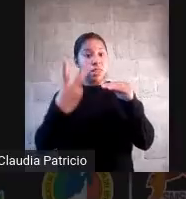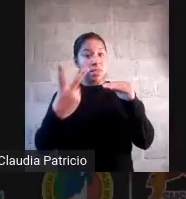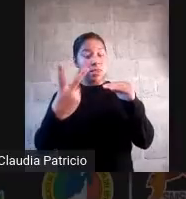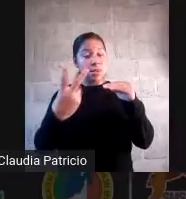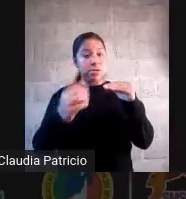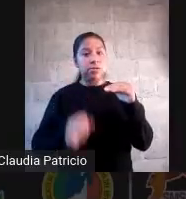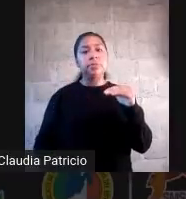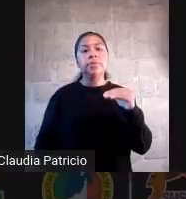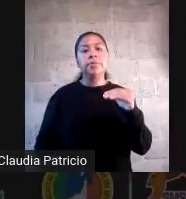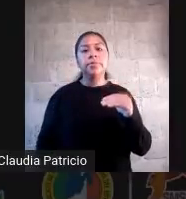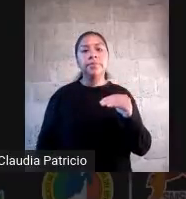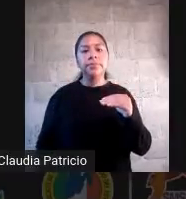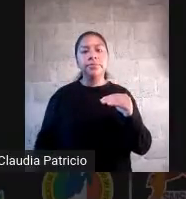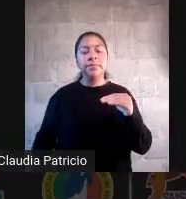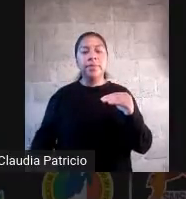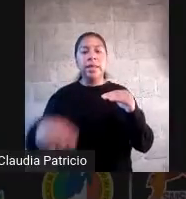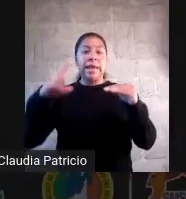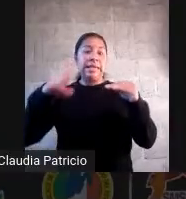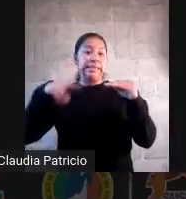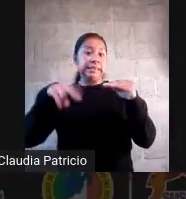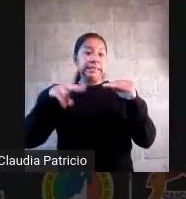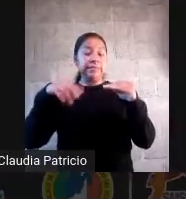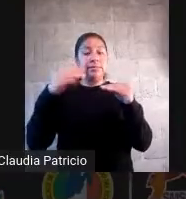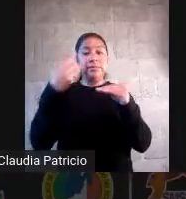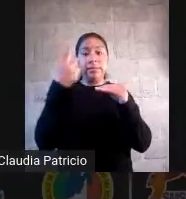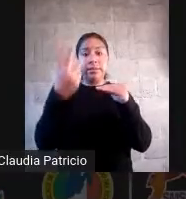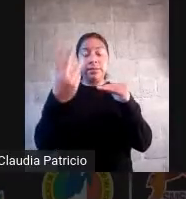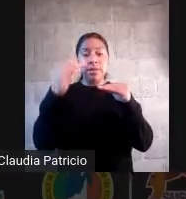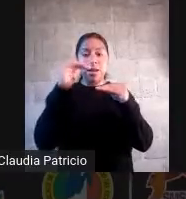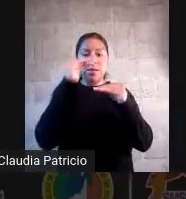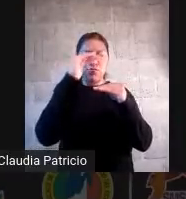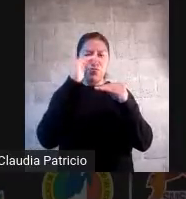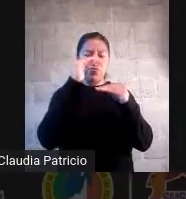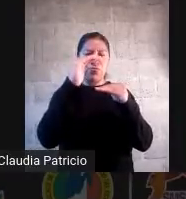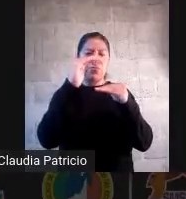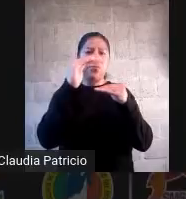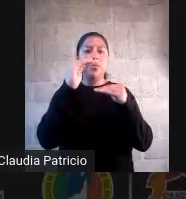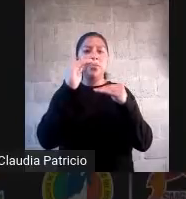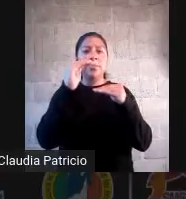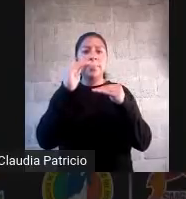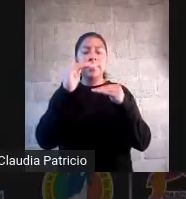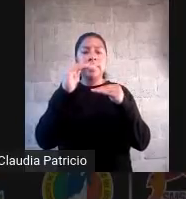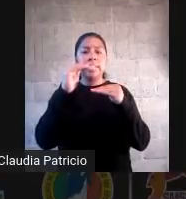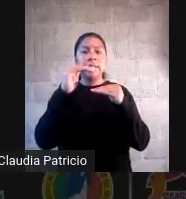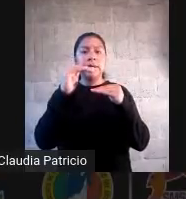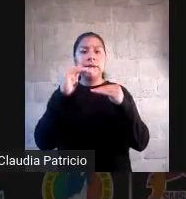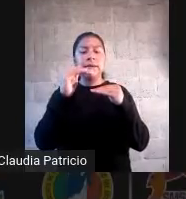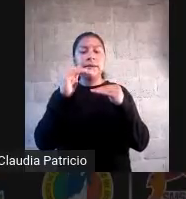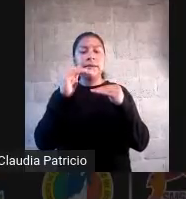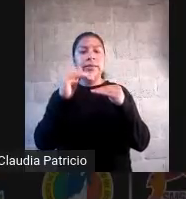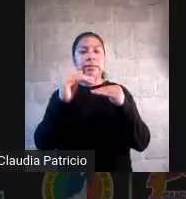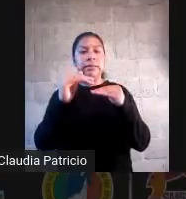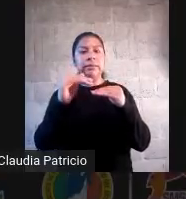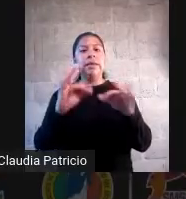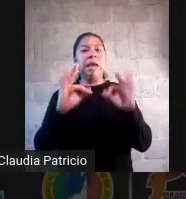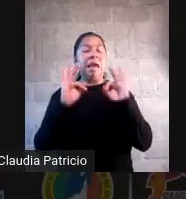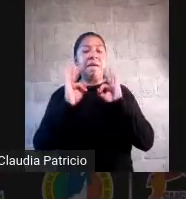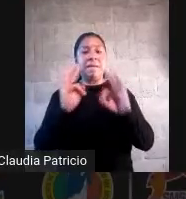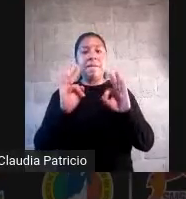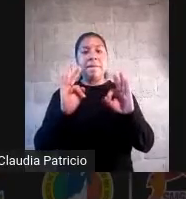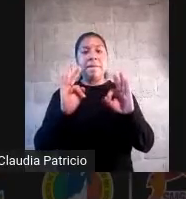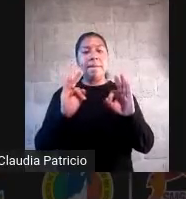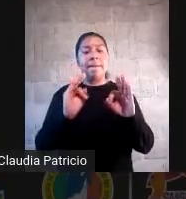3 nivel 3 garantiza además del desarrollo de competencias una vinculación con la comunidad escolar